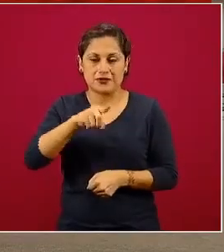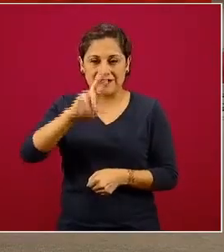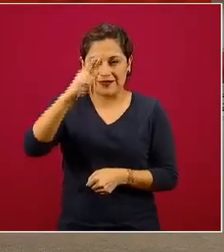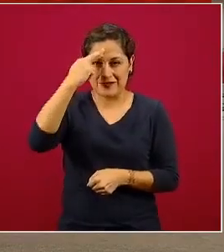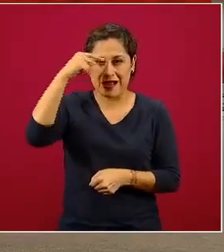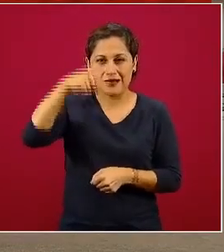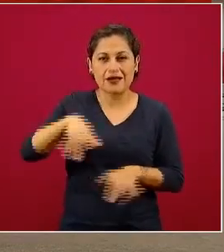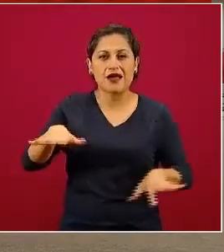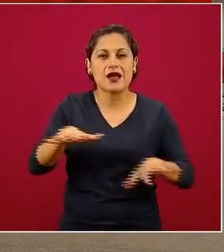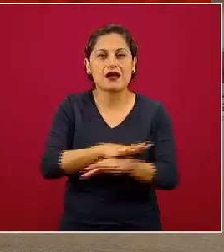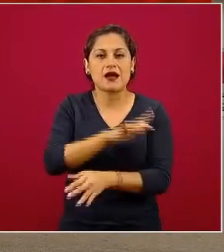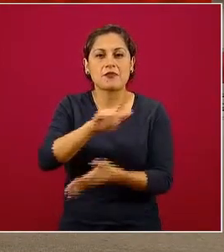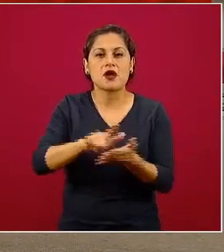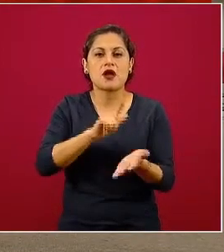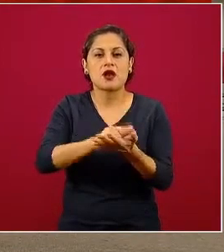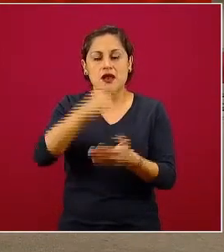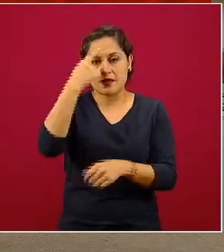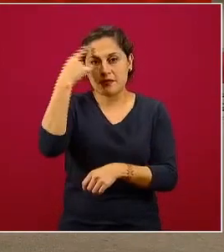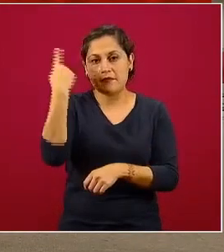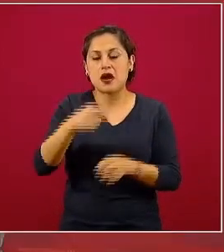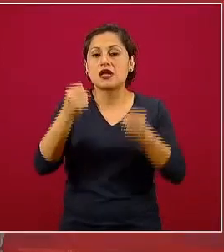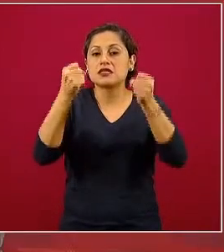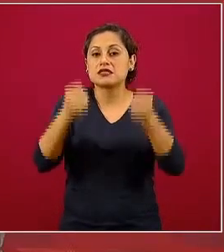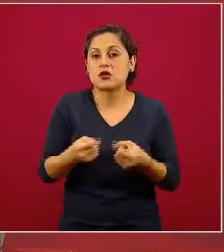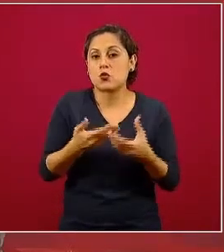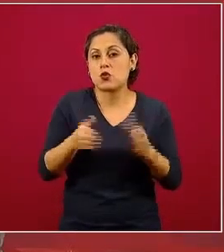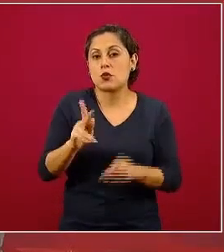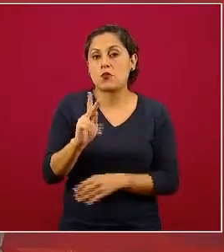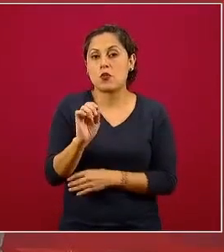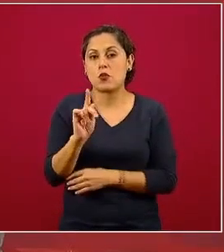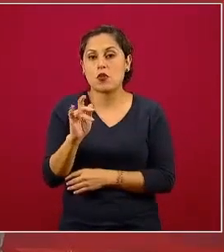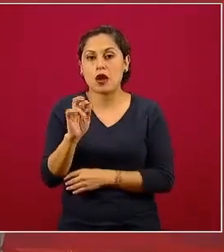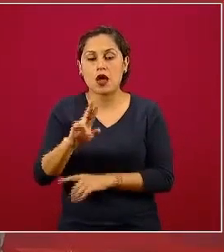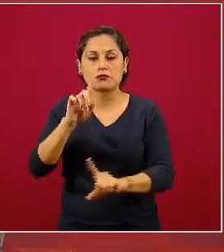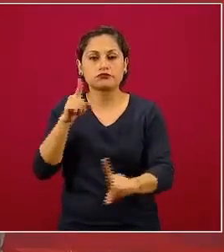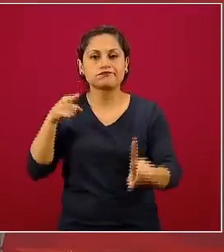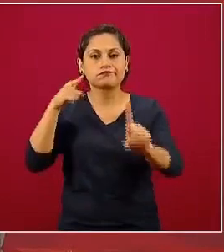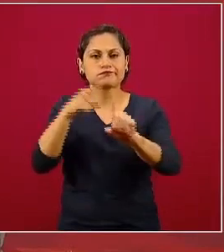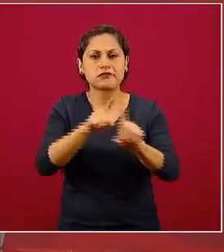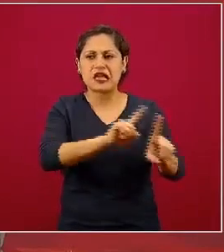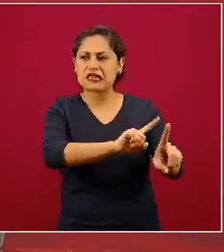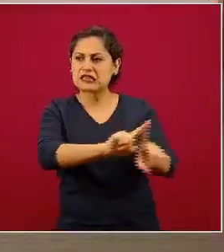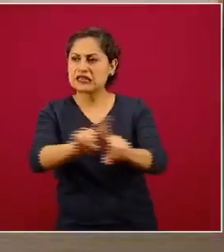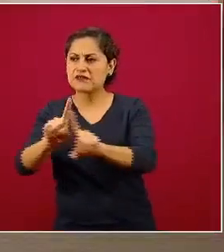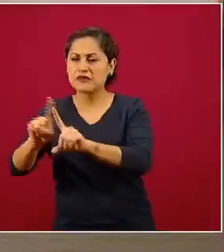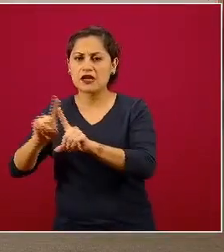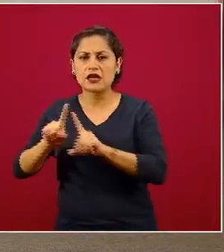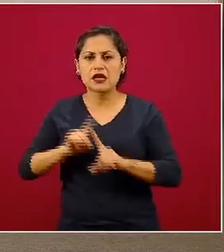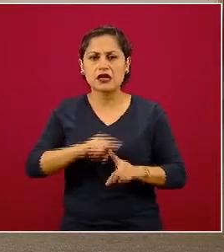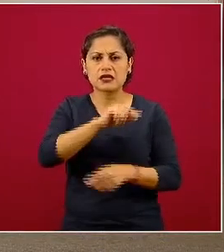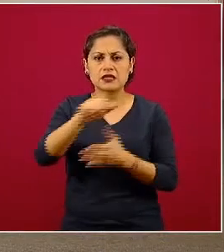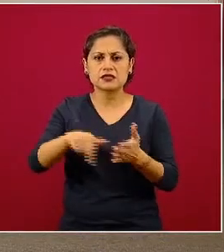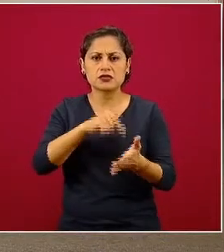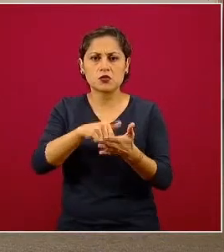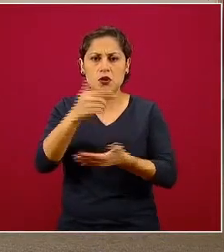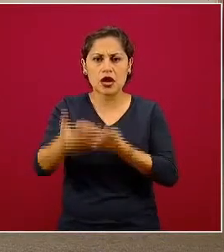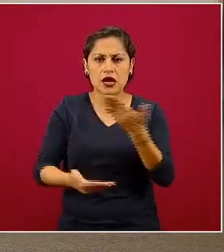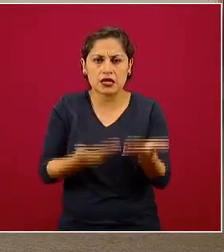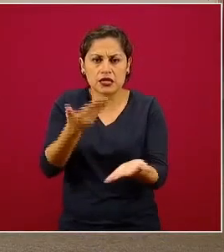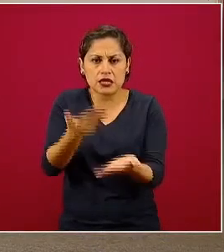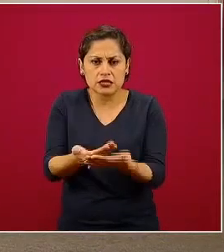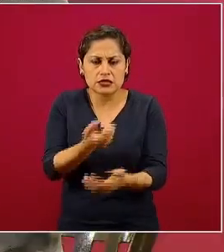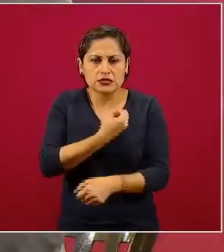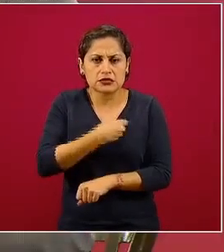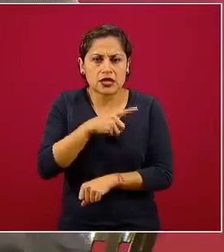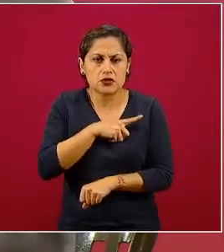El Seguro Popular tenía como característica el promover la provisión de servicios de salud por proveedores privados